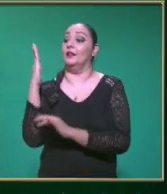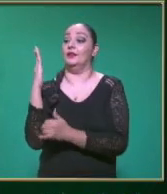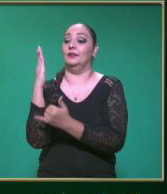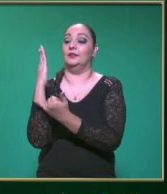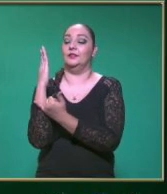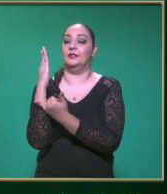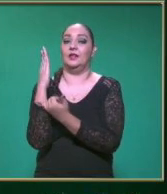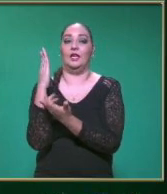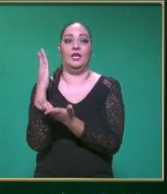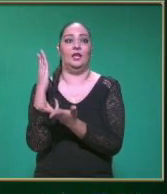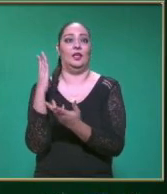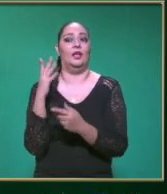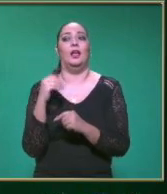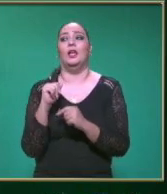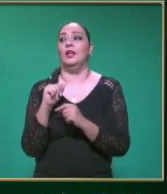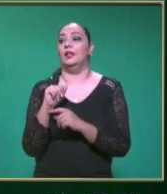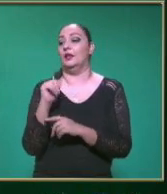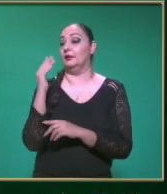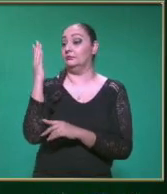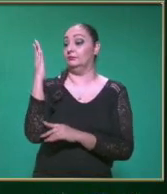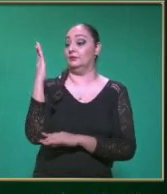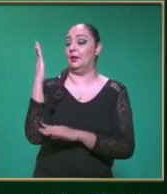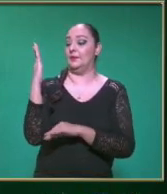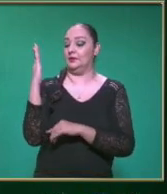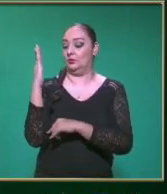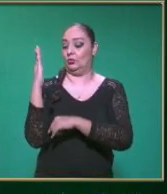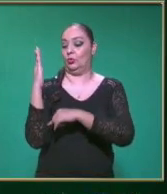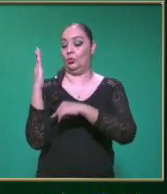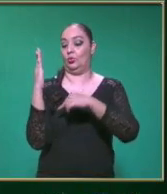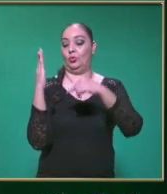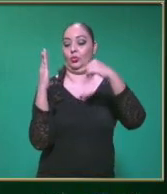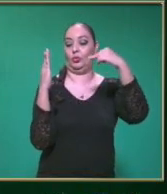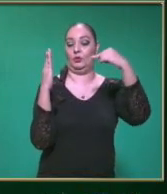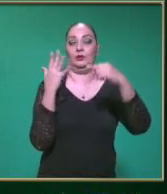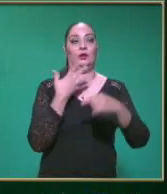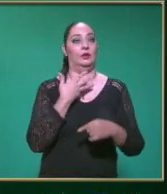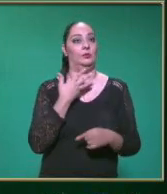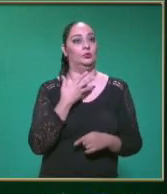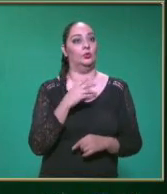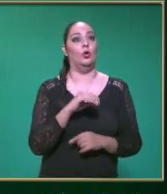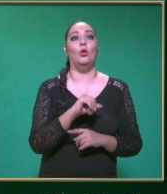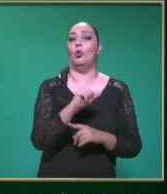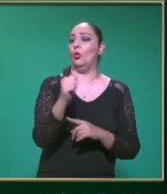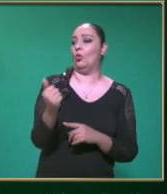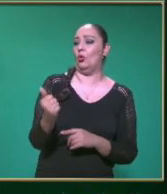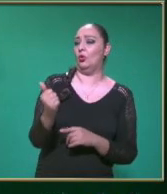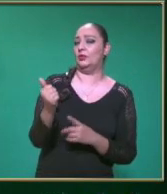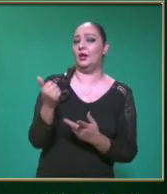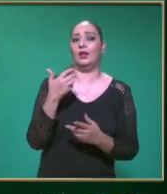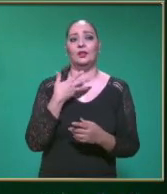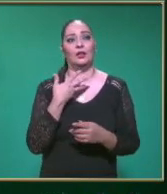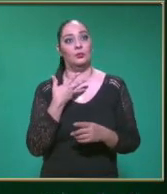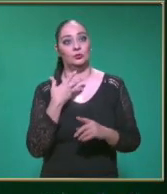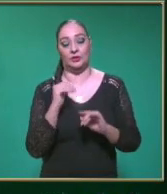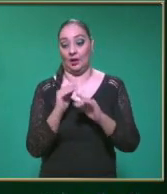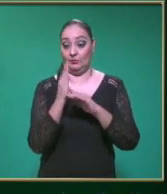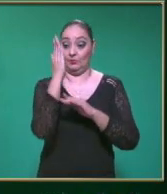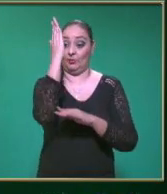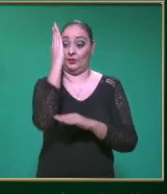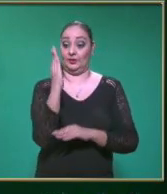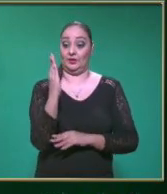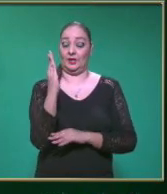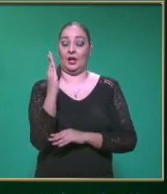De El eje Y Tenemos otra línea De manera Vértica Y tenemos